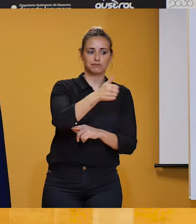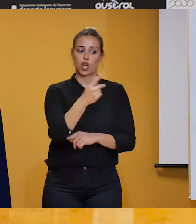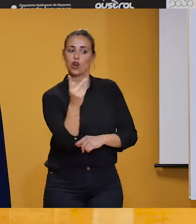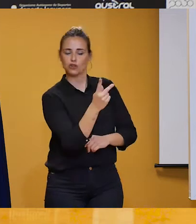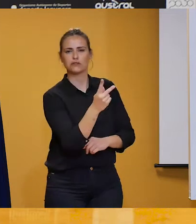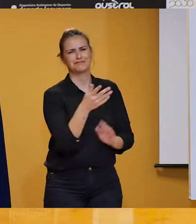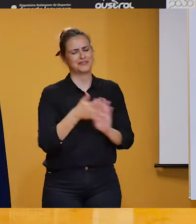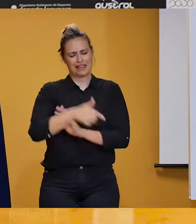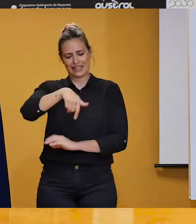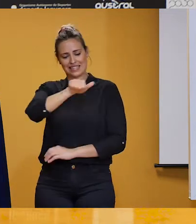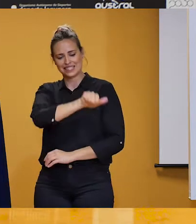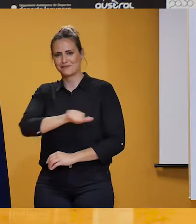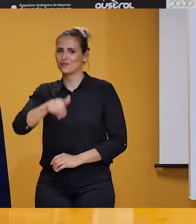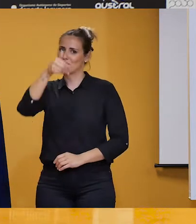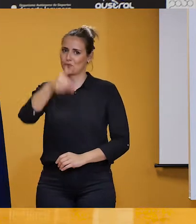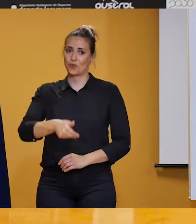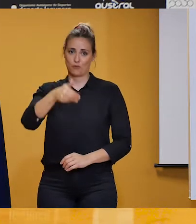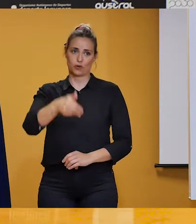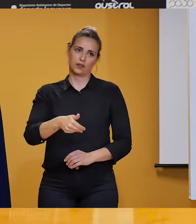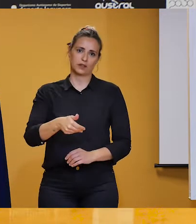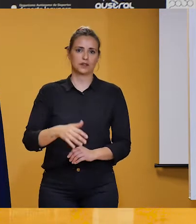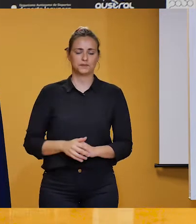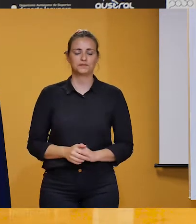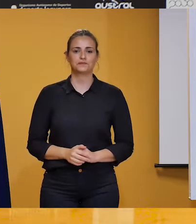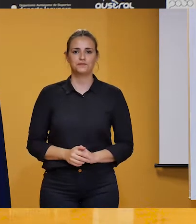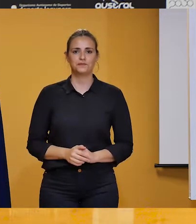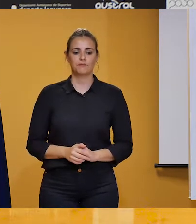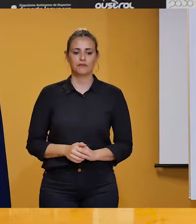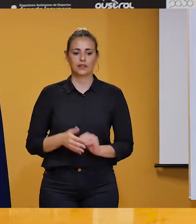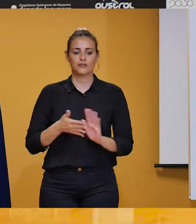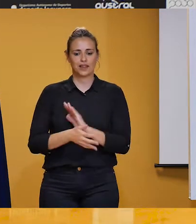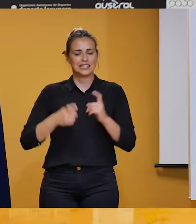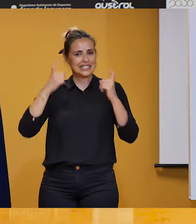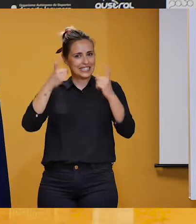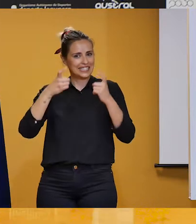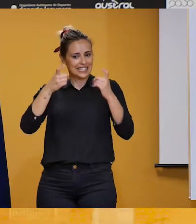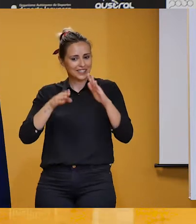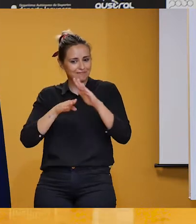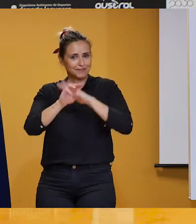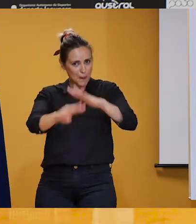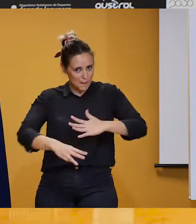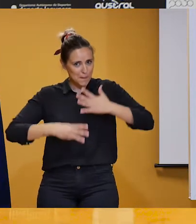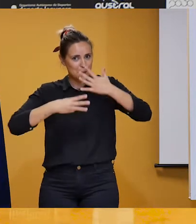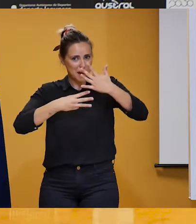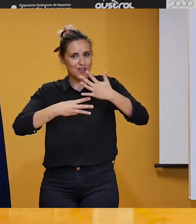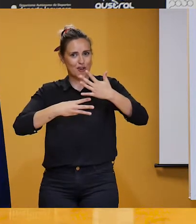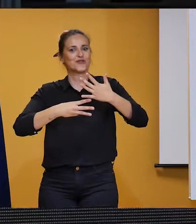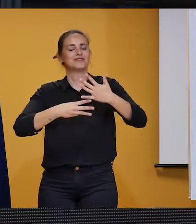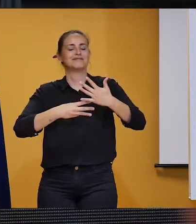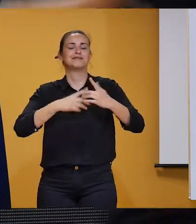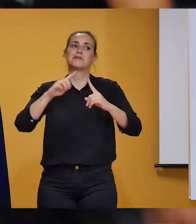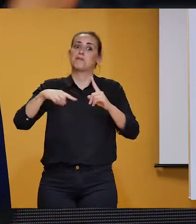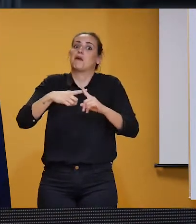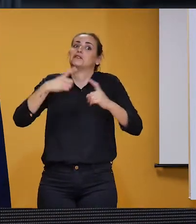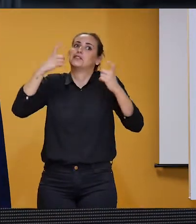Esta semana es muy importante también para tratar de mantenernos en la pelea por entrar en el playoff